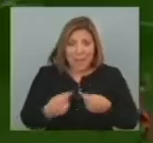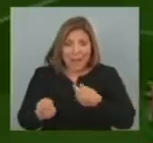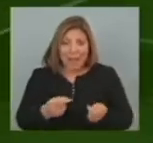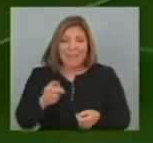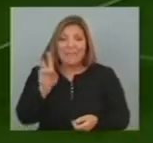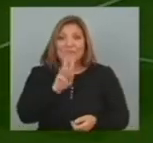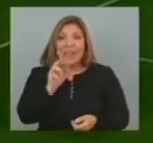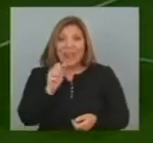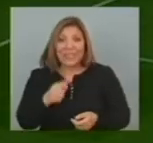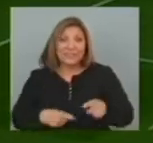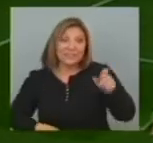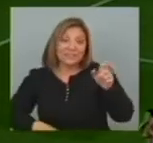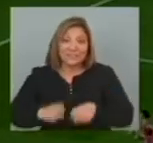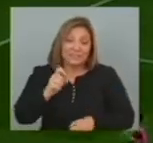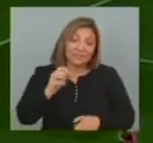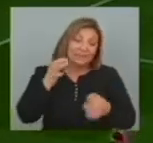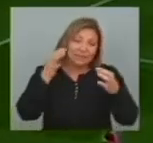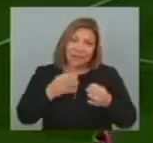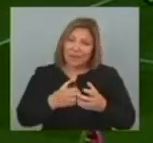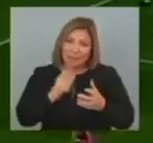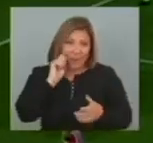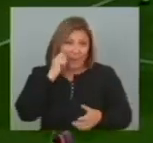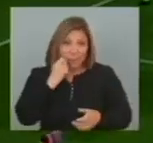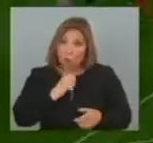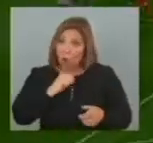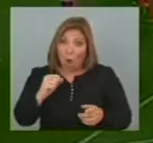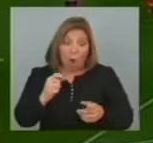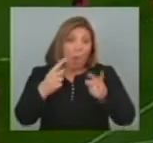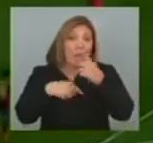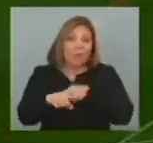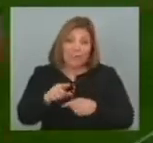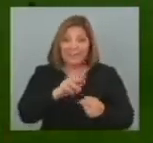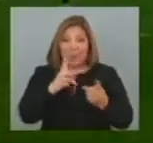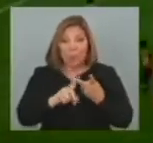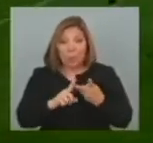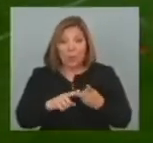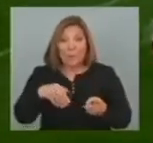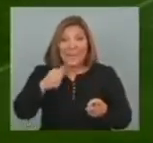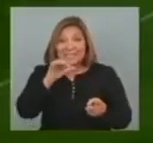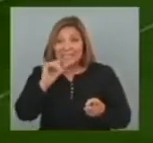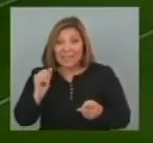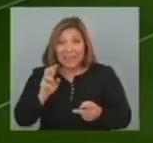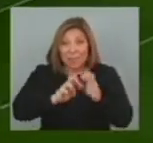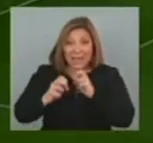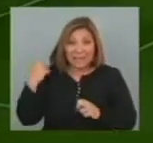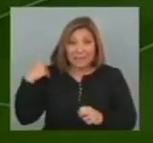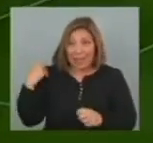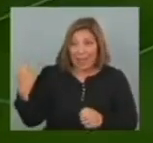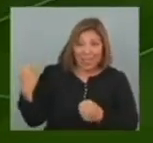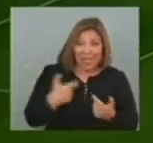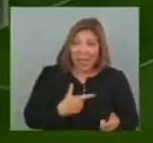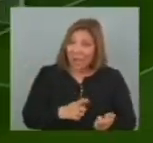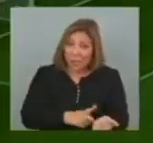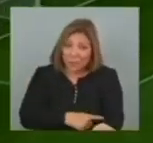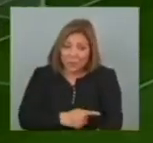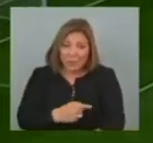Saca la pelota Que hubiera sido Un gran gol En el partido Vamos al segundo tiempo Messi buscando el pase En las espaldas Algo que acostumbra hacer